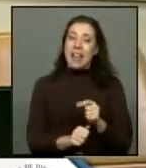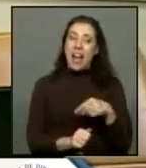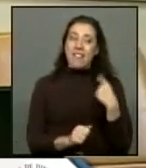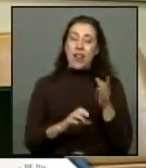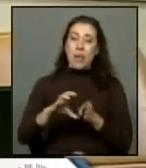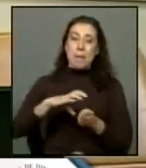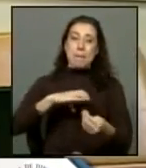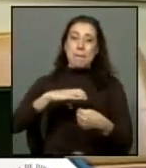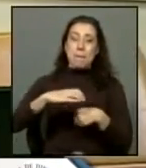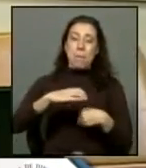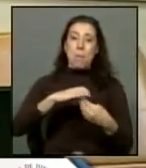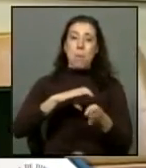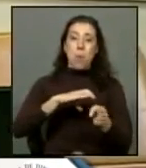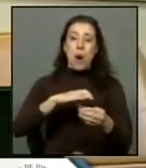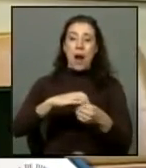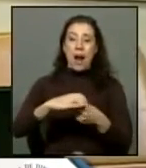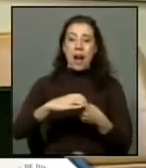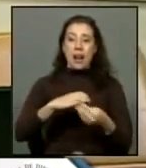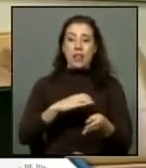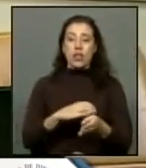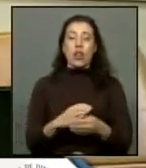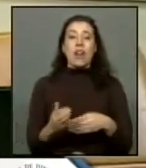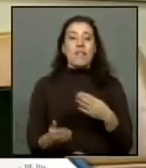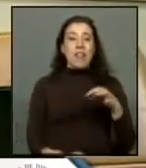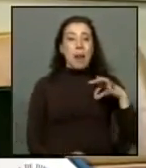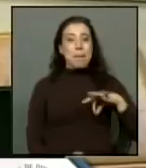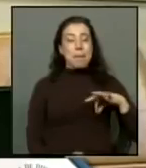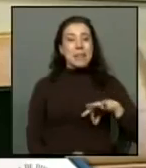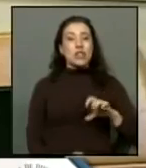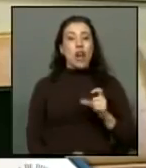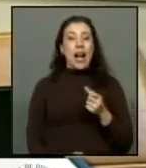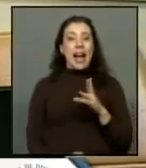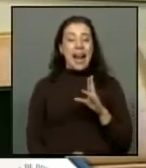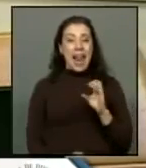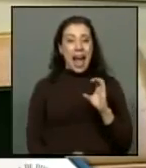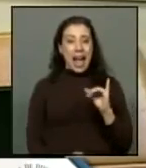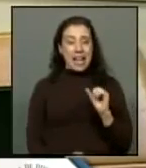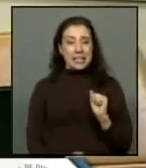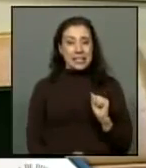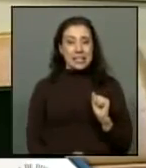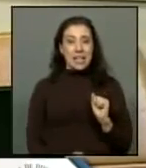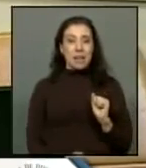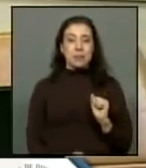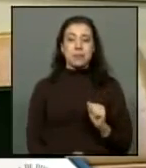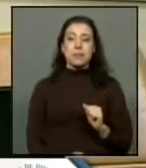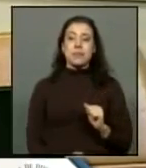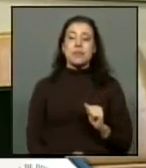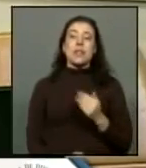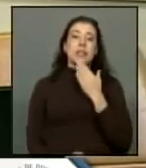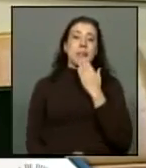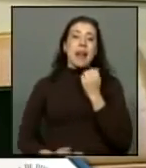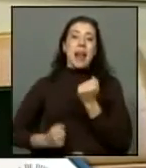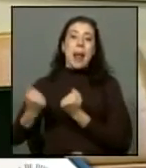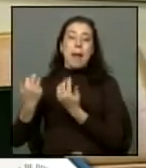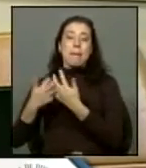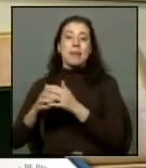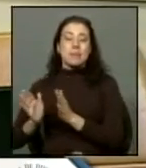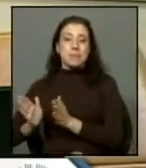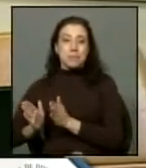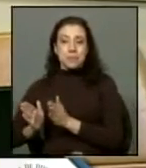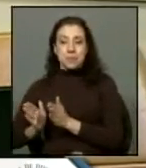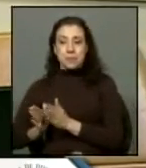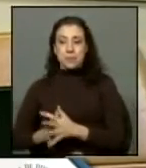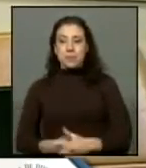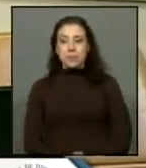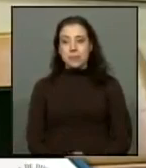portuarios de Arica se le iban a asignar pensiones de gracia, por una parte, y por otra, microempresas. La verdad